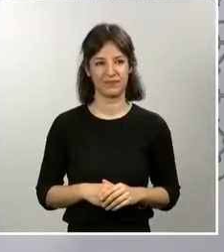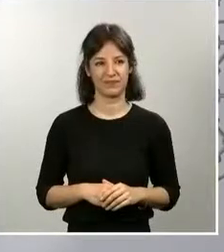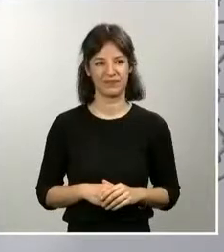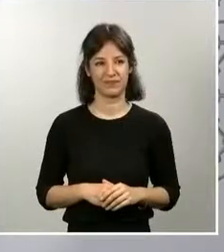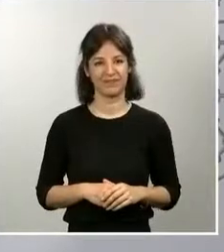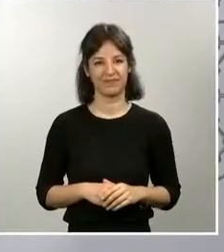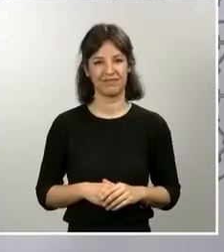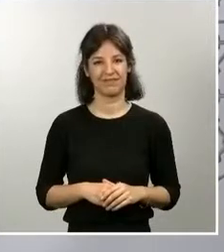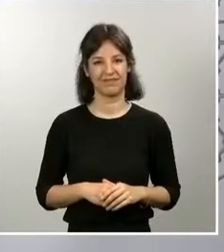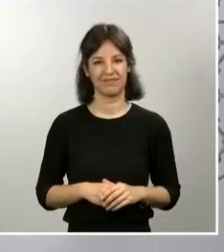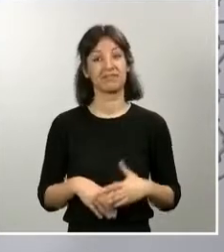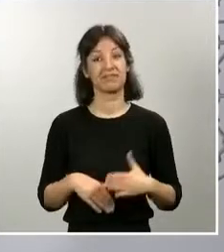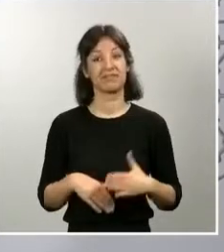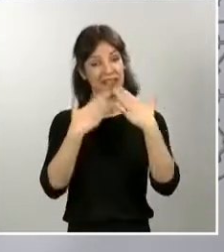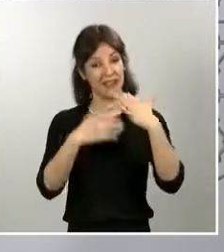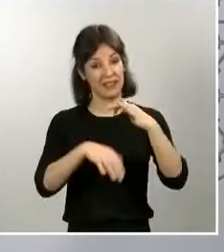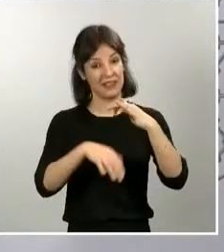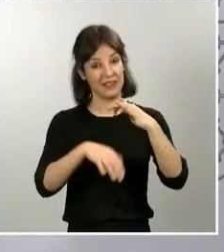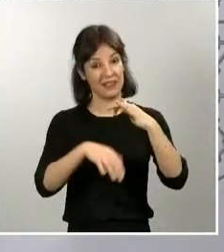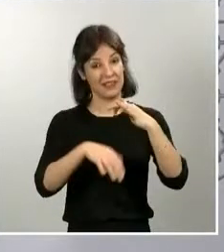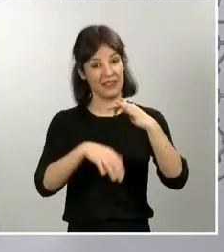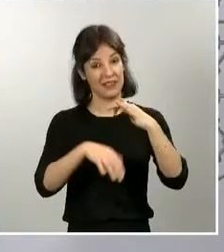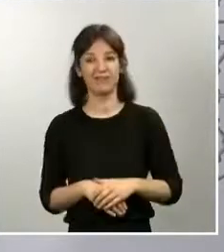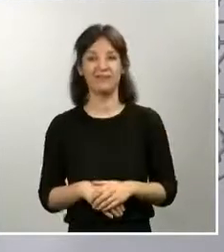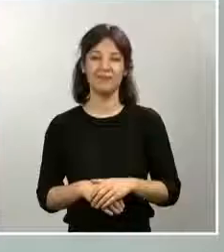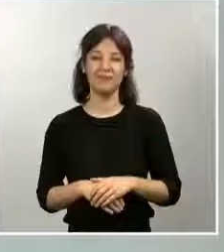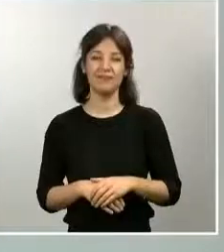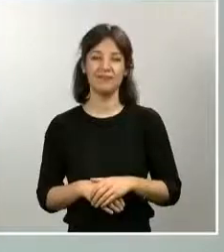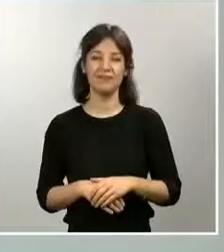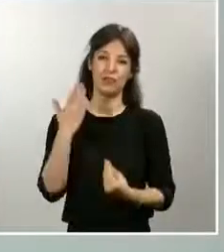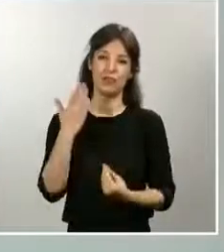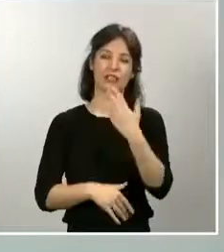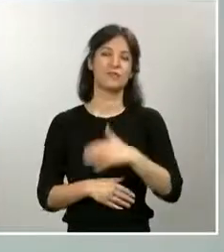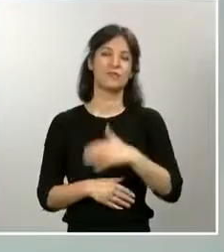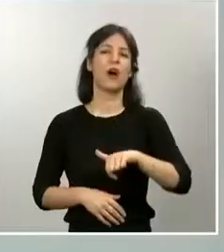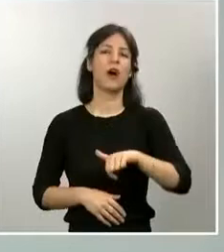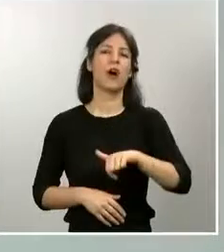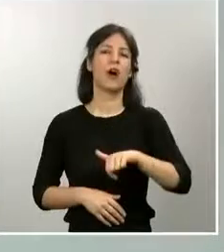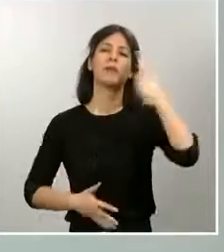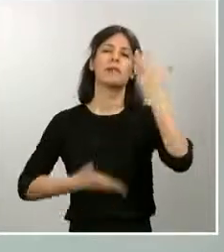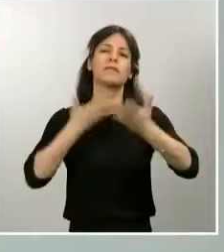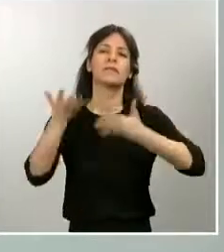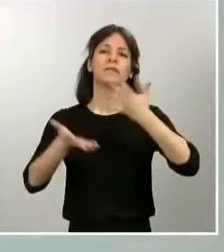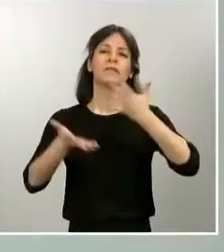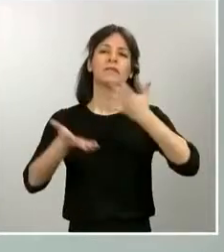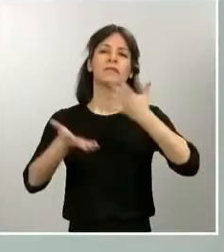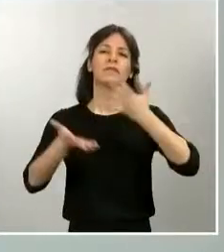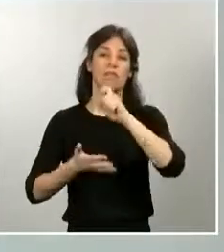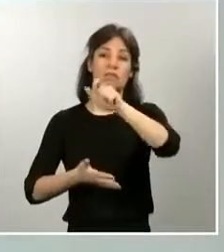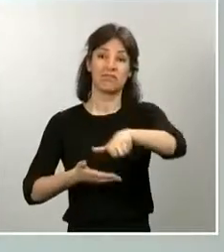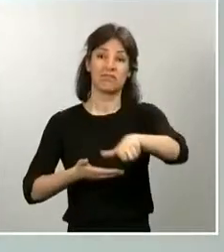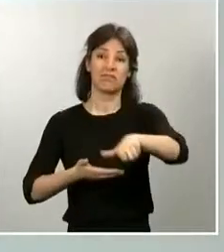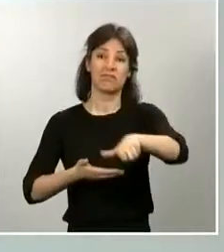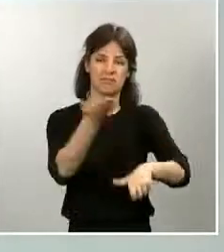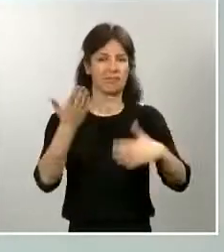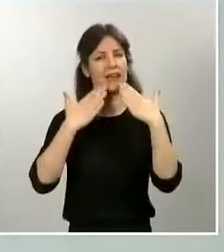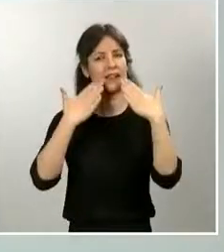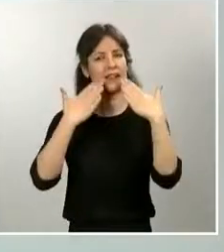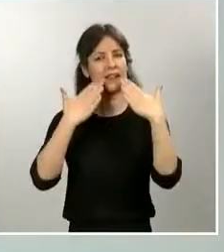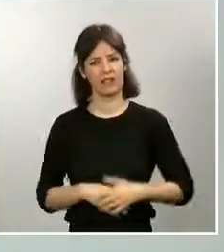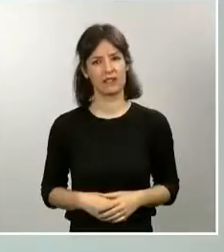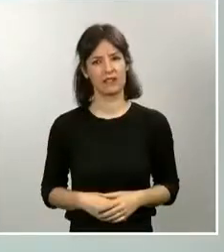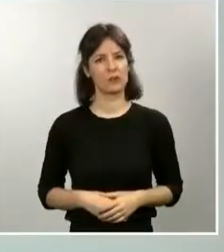Hoy voy a comenzar dándole las gracias a todos ustedes, a todos los ciudadanos. Siguen impartiendo una lección